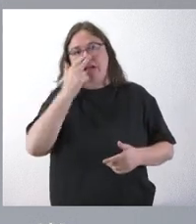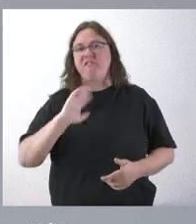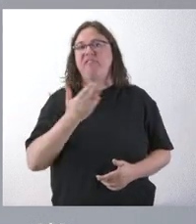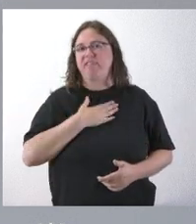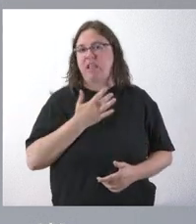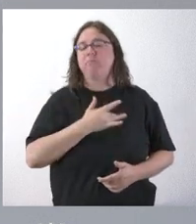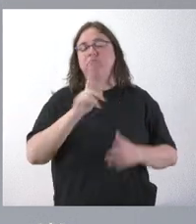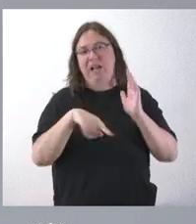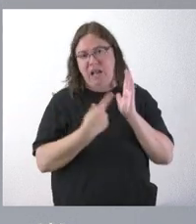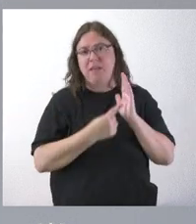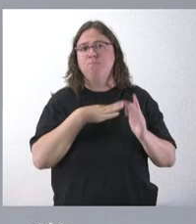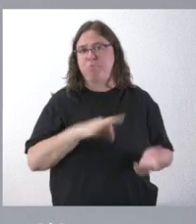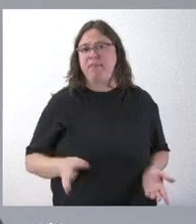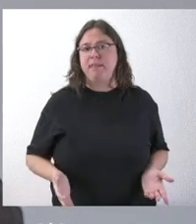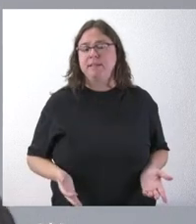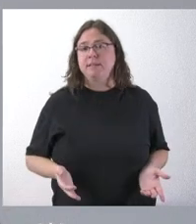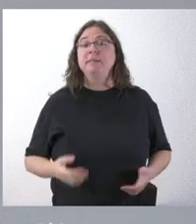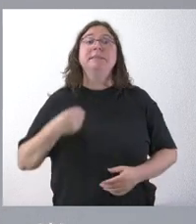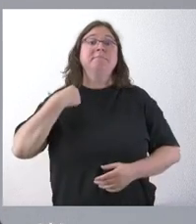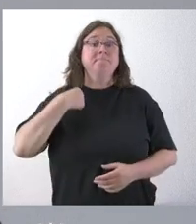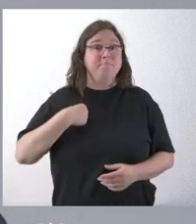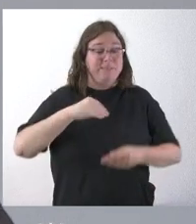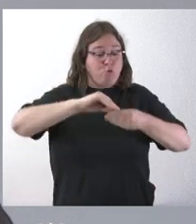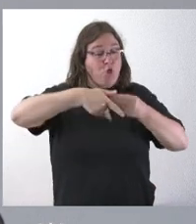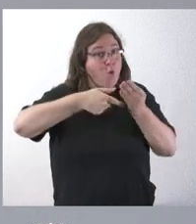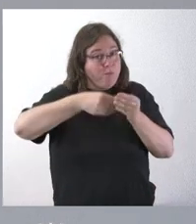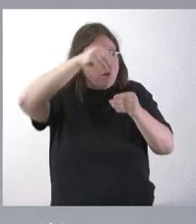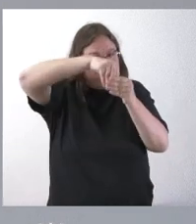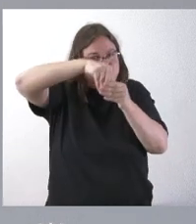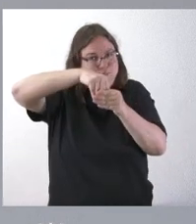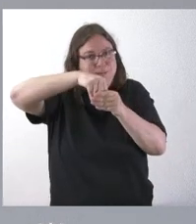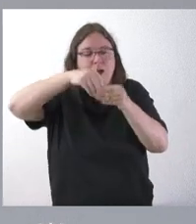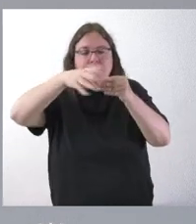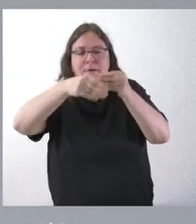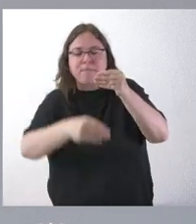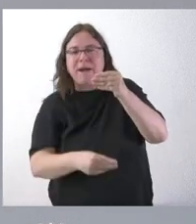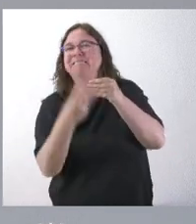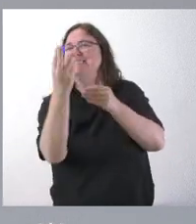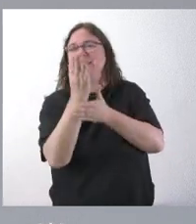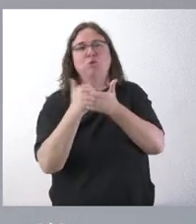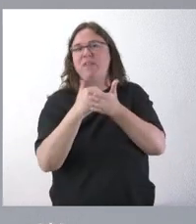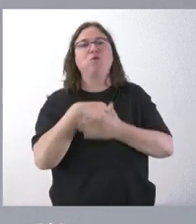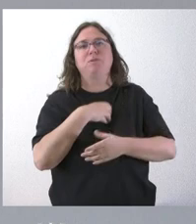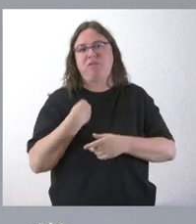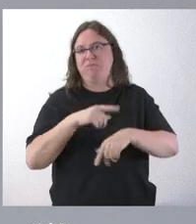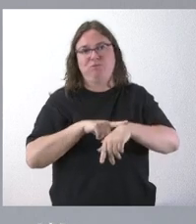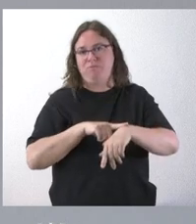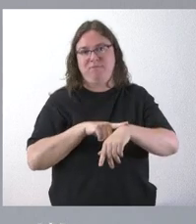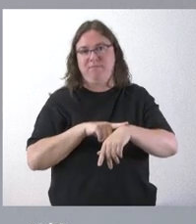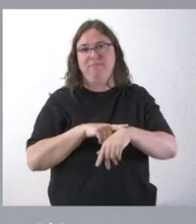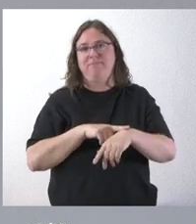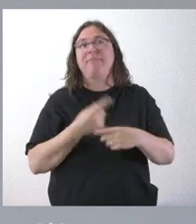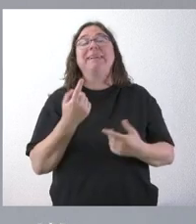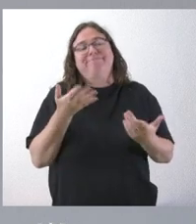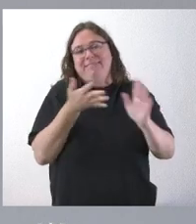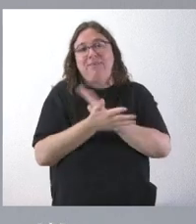ley y, por lo tanto, en el mismo documento no pueden ir suscrito por tres comunidades autónomas, dicho coloquialmente. Cada